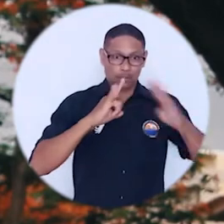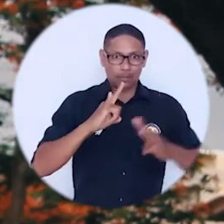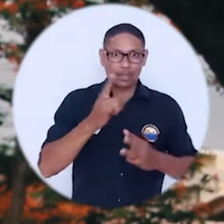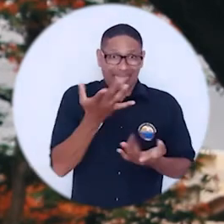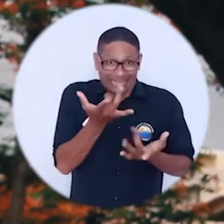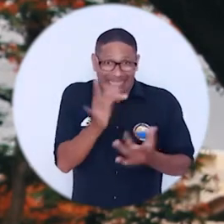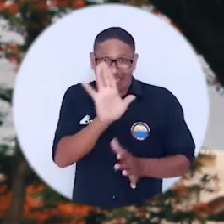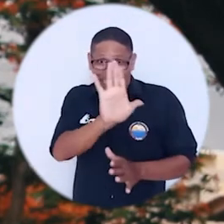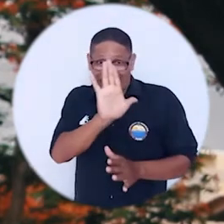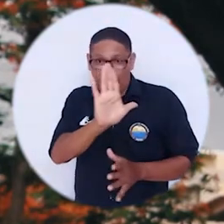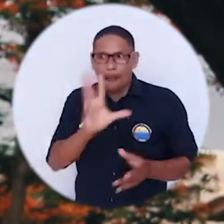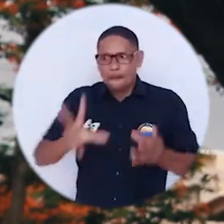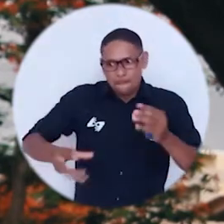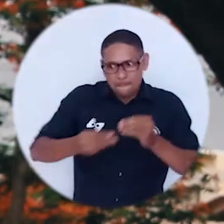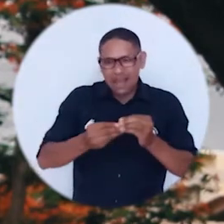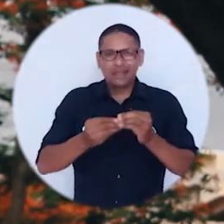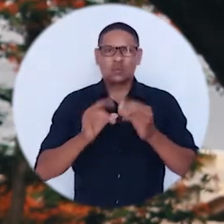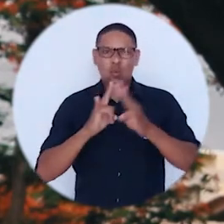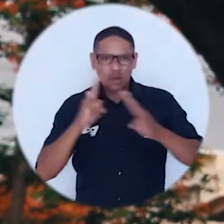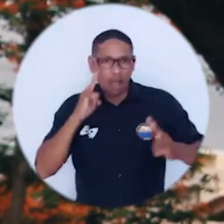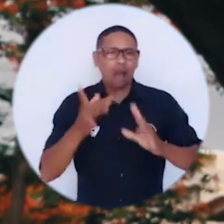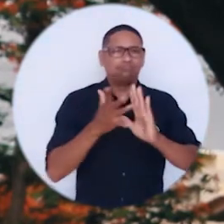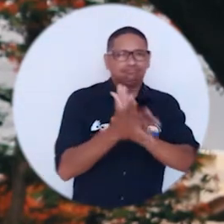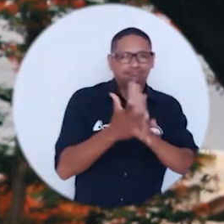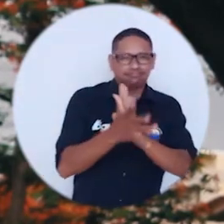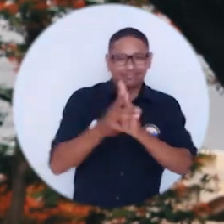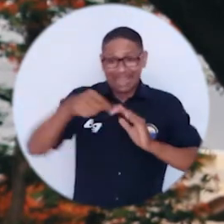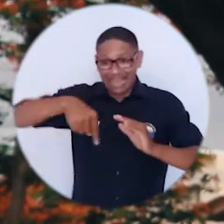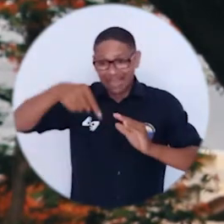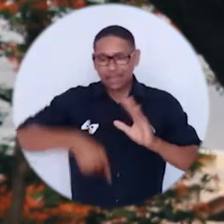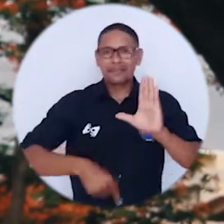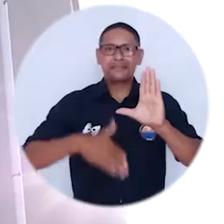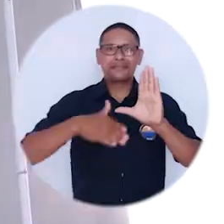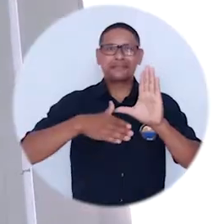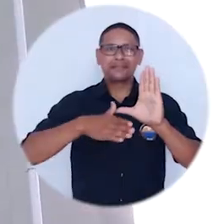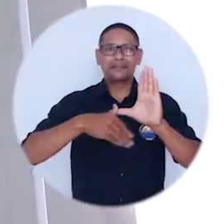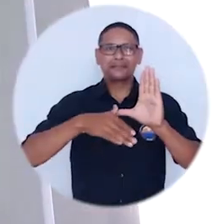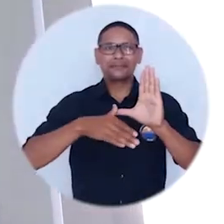Ya regresamos con más sobre Unimagdalena aquí en el Campus TV.